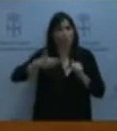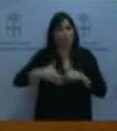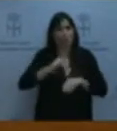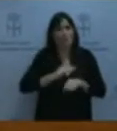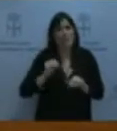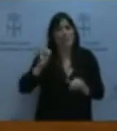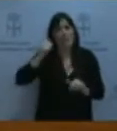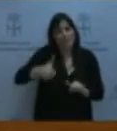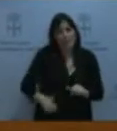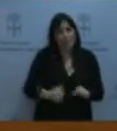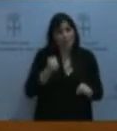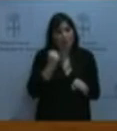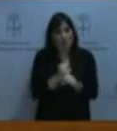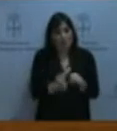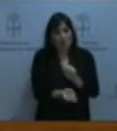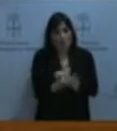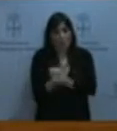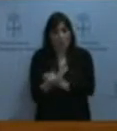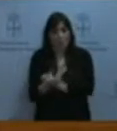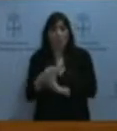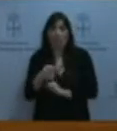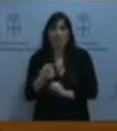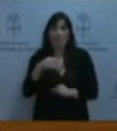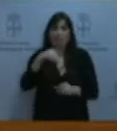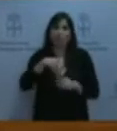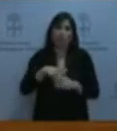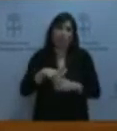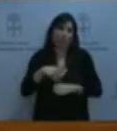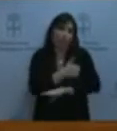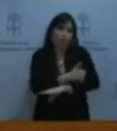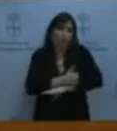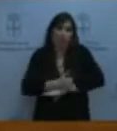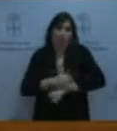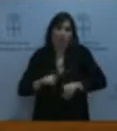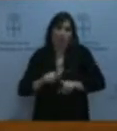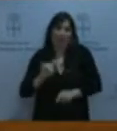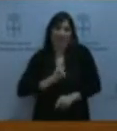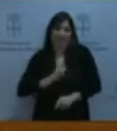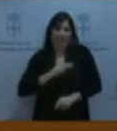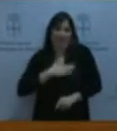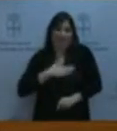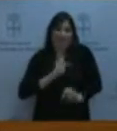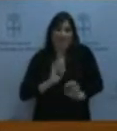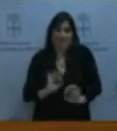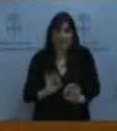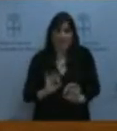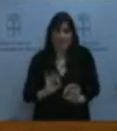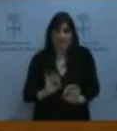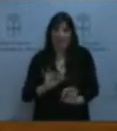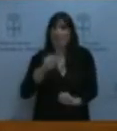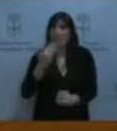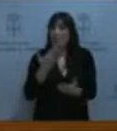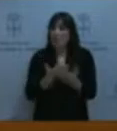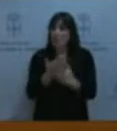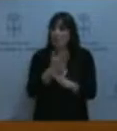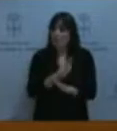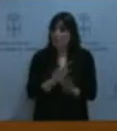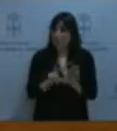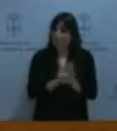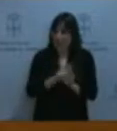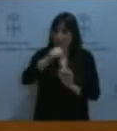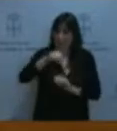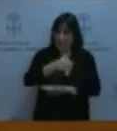de Ciudadanos como partido político. De hecho, la primera proposición de ley que Ciudadanos presentó en el Congreso de los